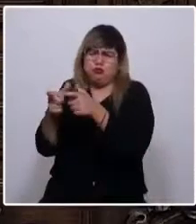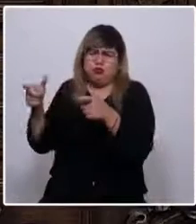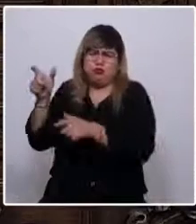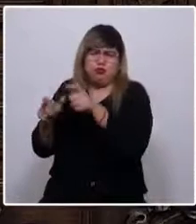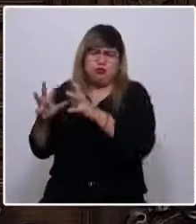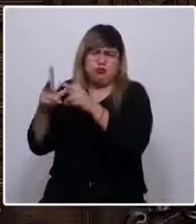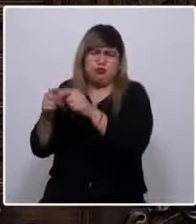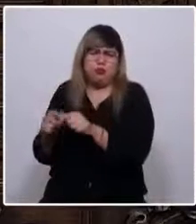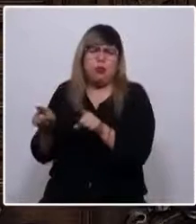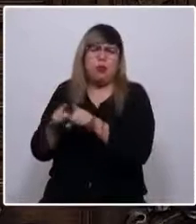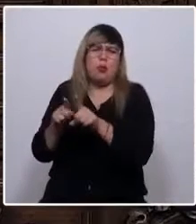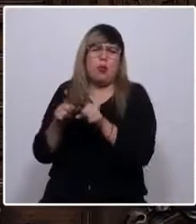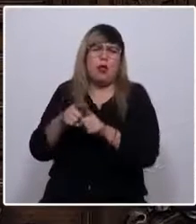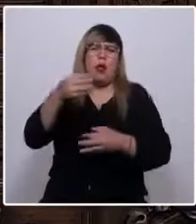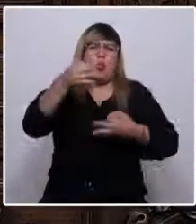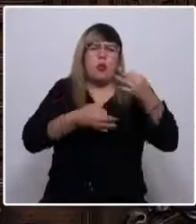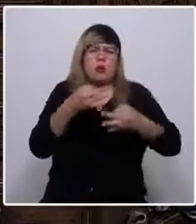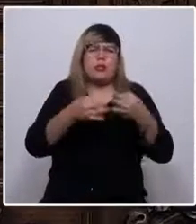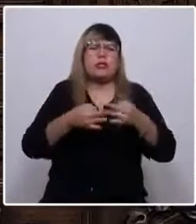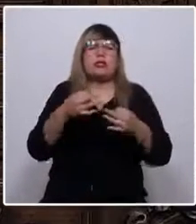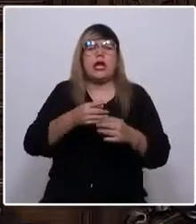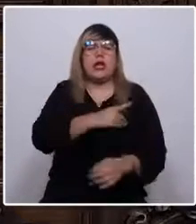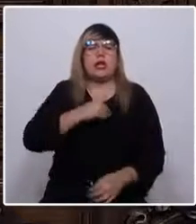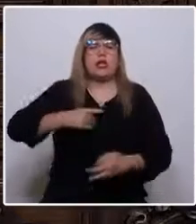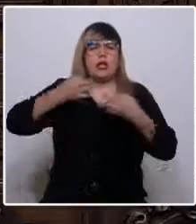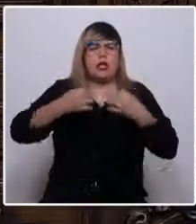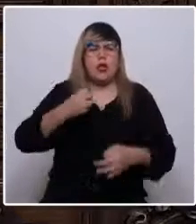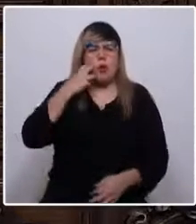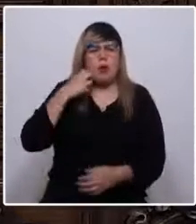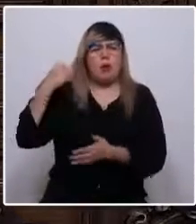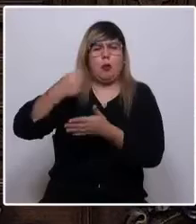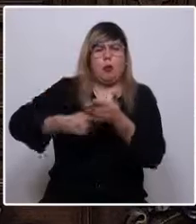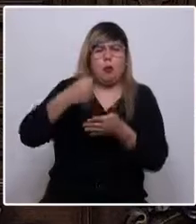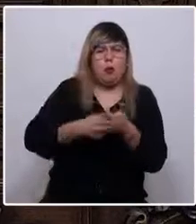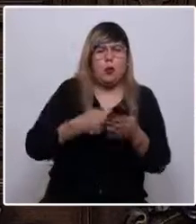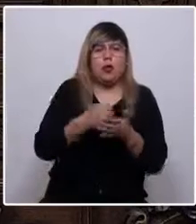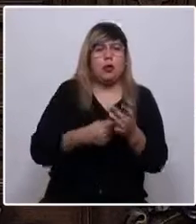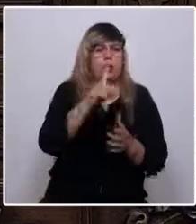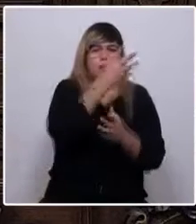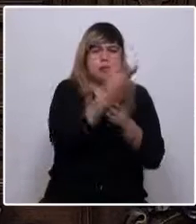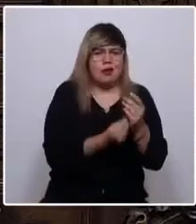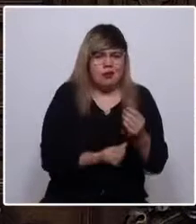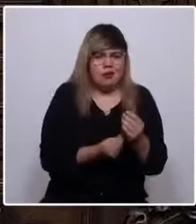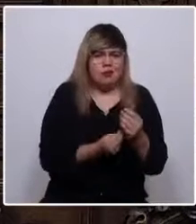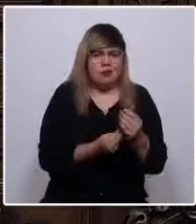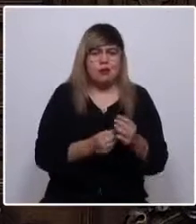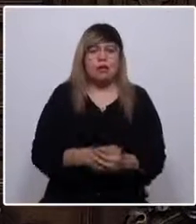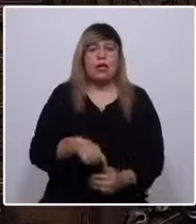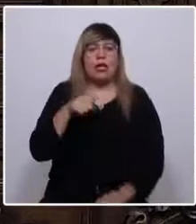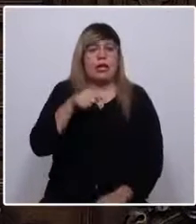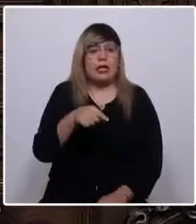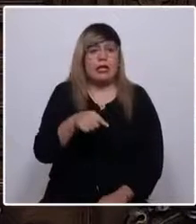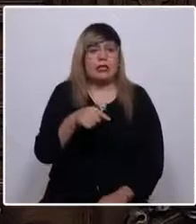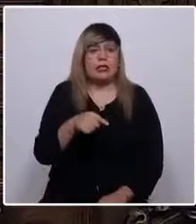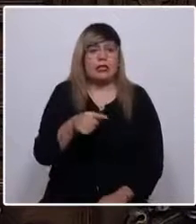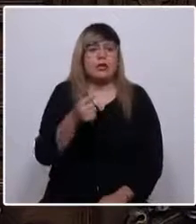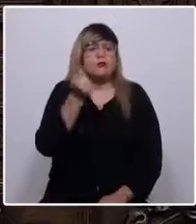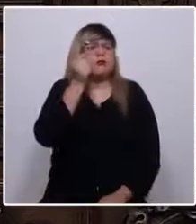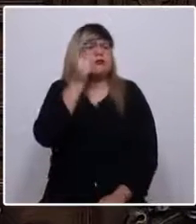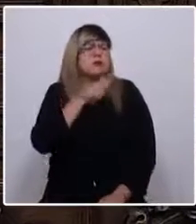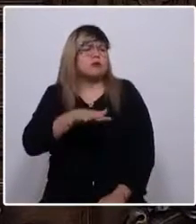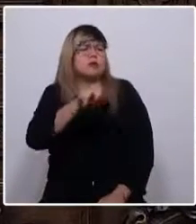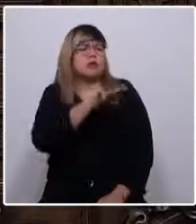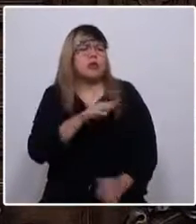interminable por la justicia y dignidad humana, la que no se acaba y escarba mundos. Este itinerario no se comprende sin mi